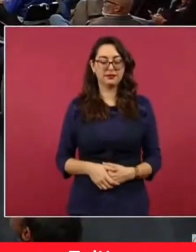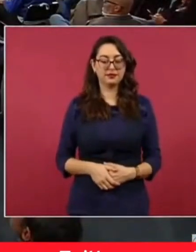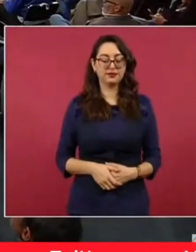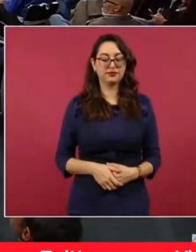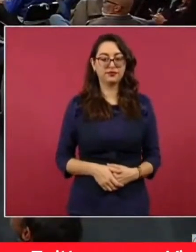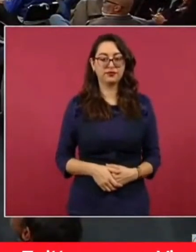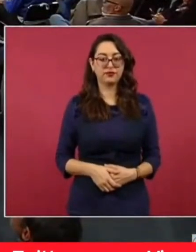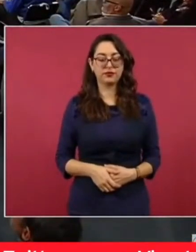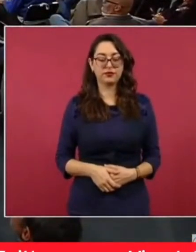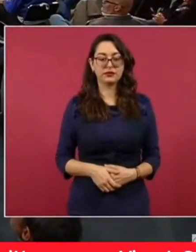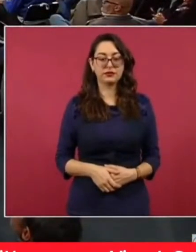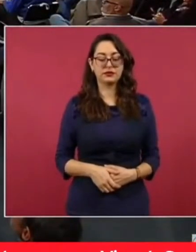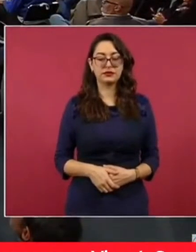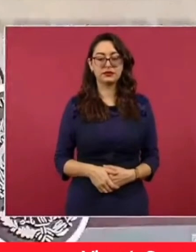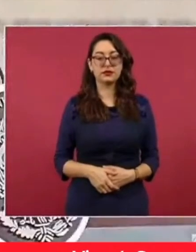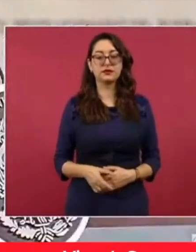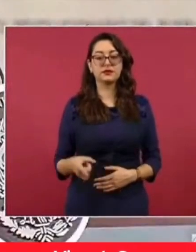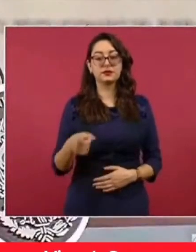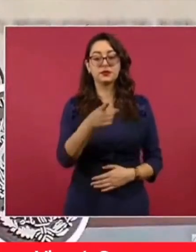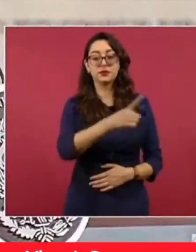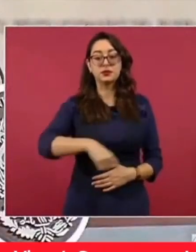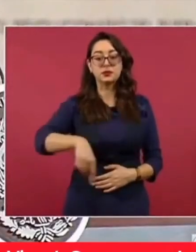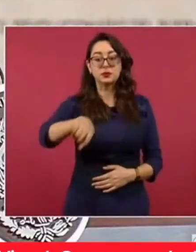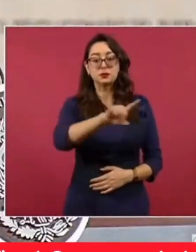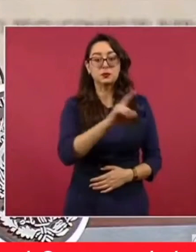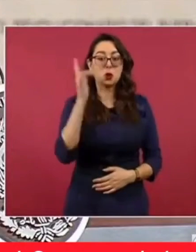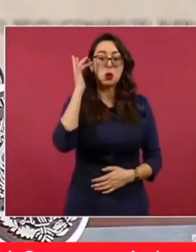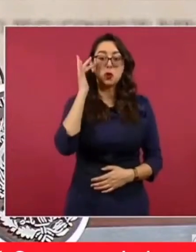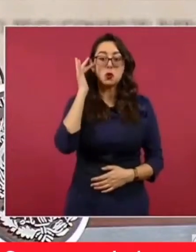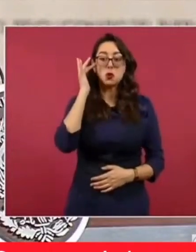tiran la piedra y esconden la mano.